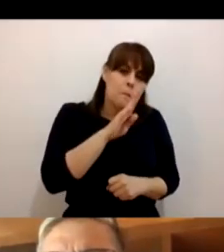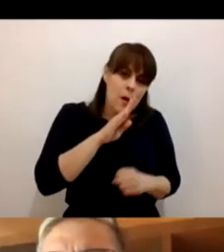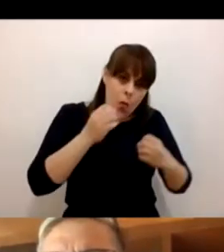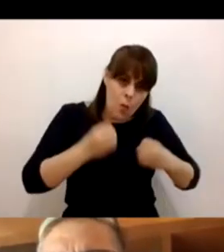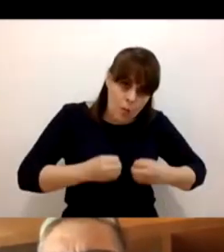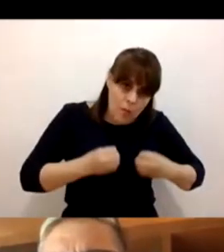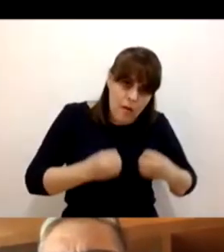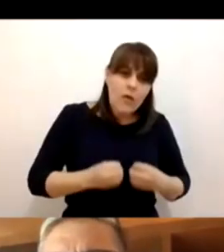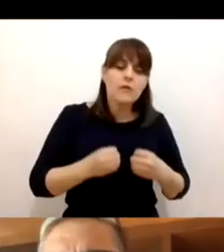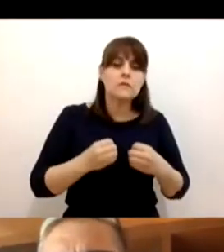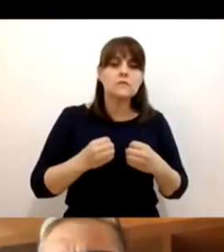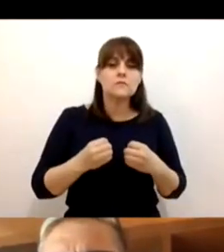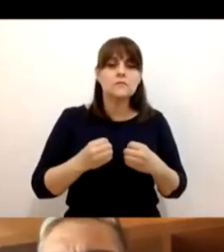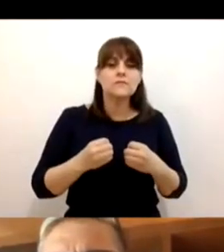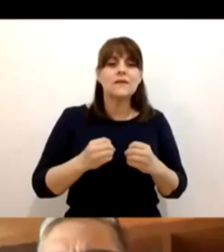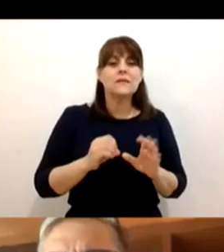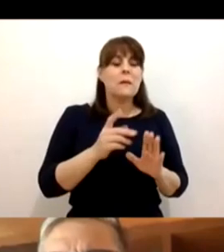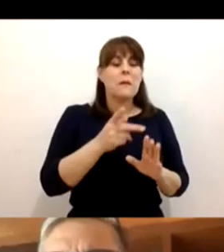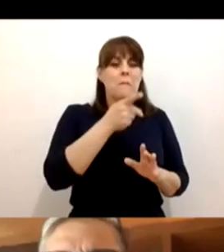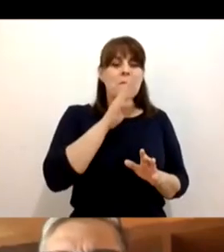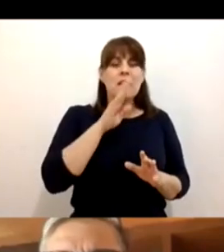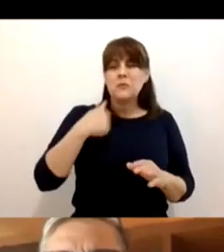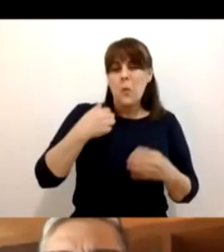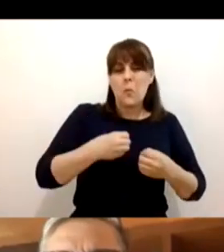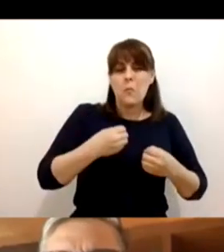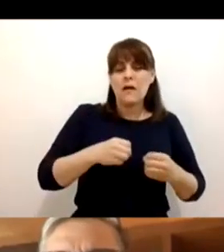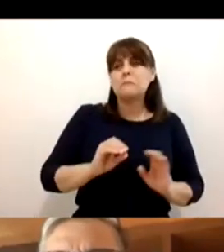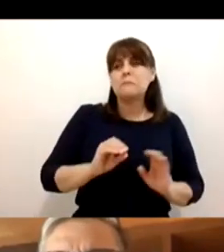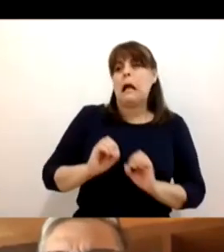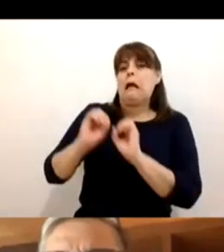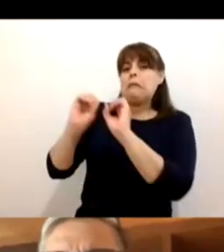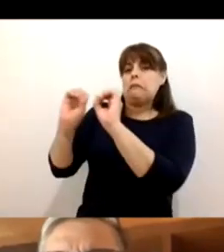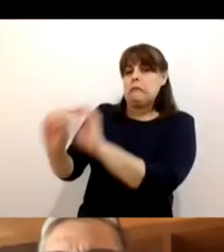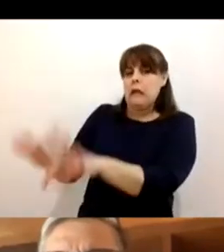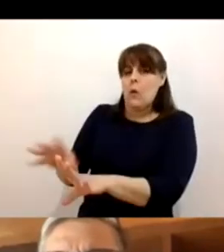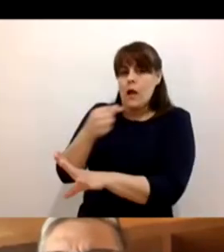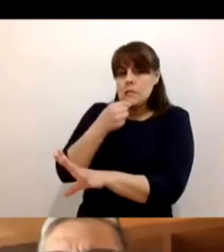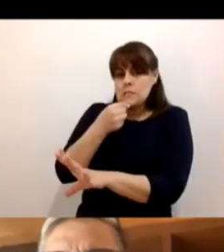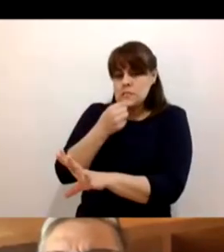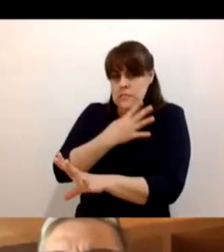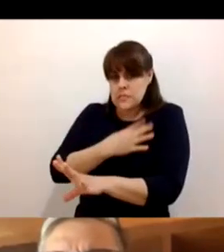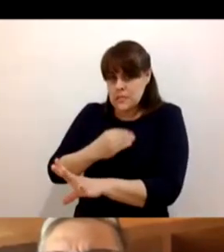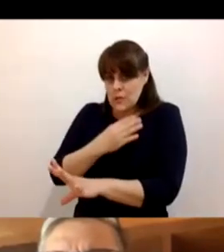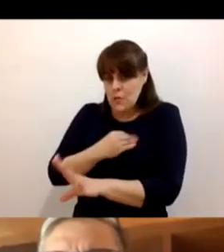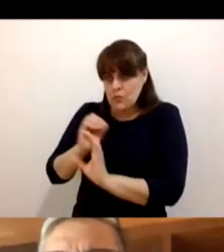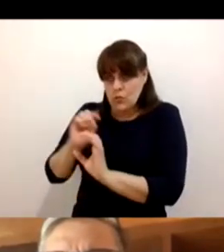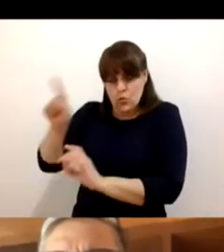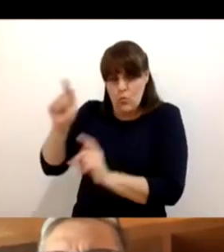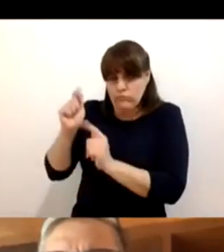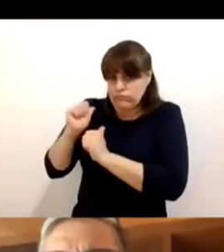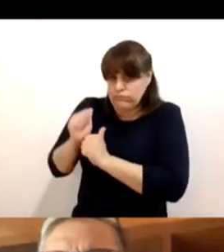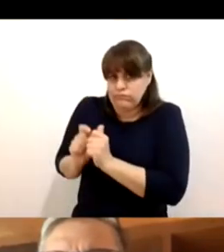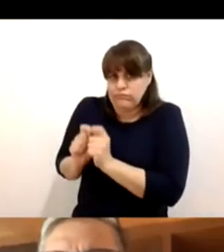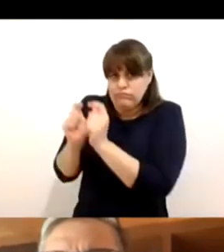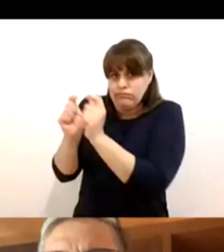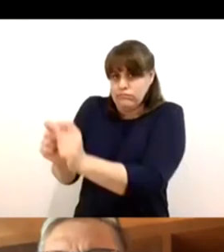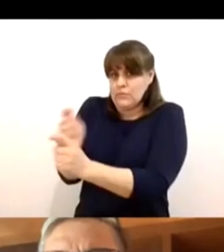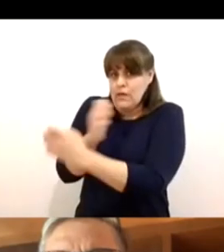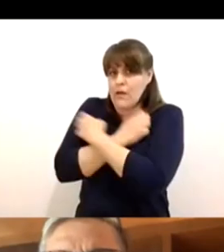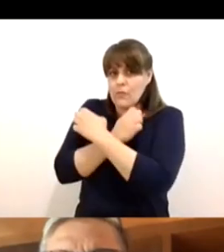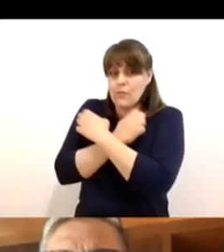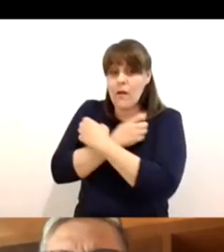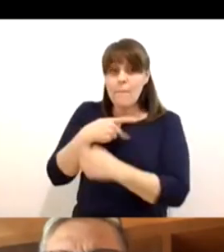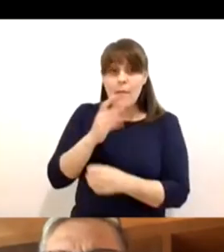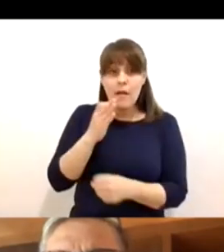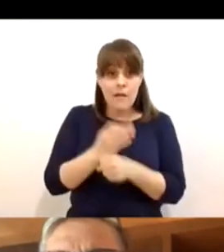le decían a las maestras y a los maestros, ahí te dejo a mi hijo, edúcamelo. Pero ahora ya se vio de manera muy clara